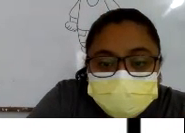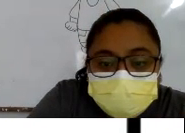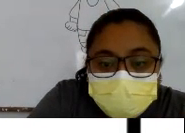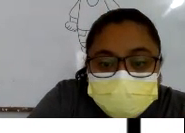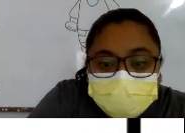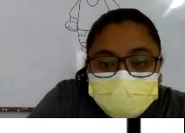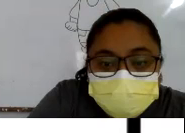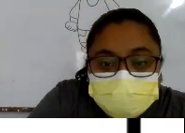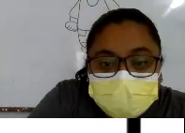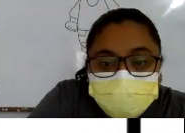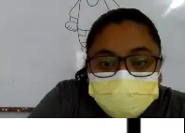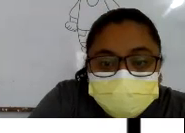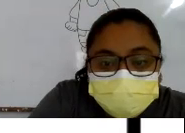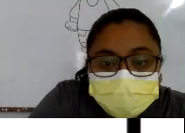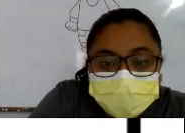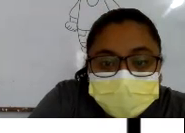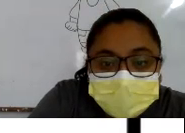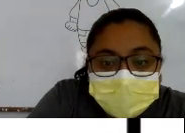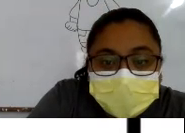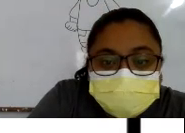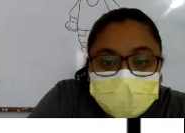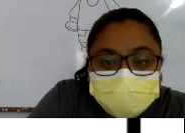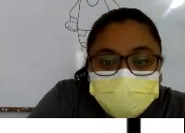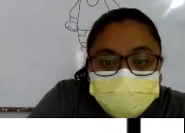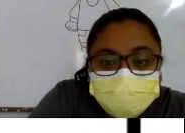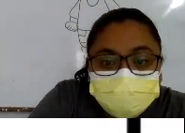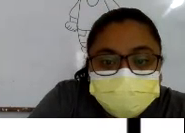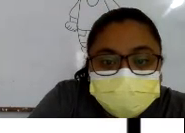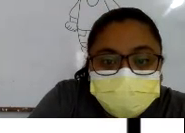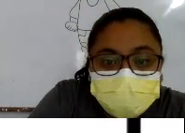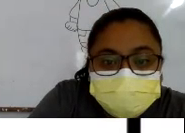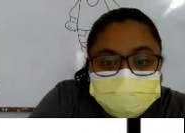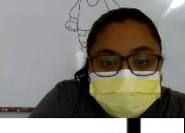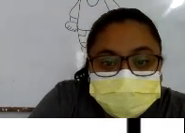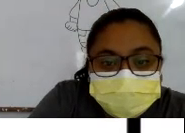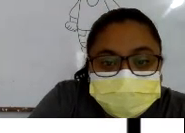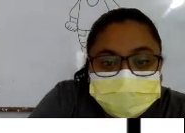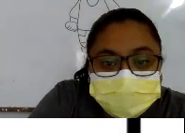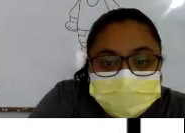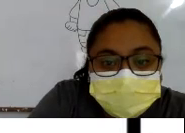Correcto Entonces Le vamos a Dejar La nariz Exacto ¿Qué más?